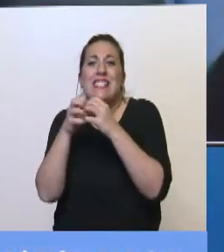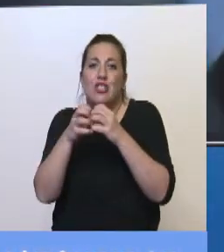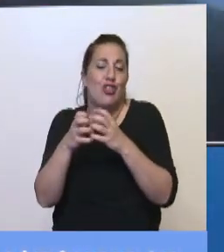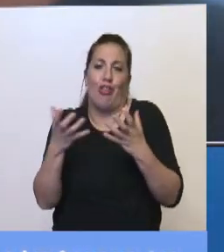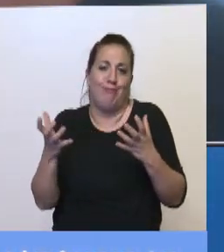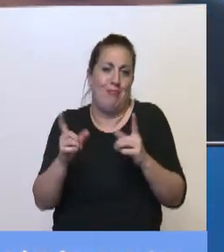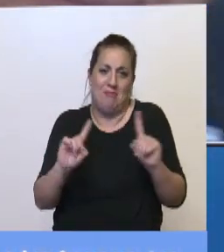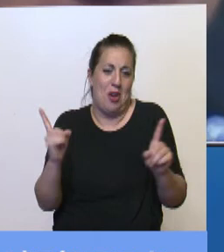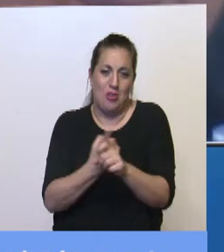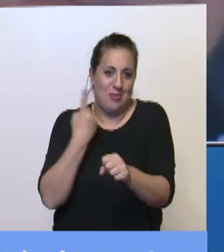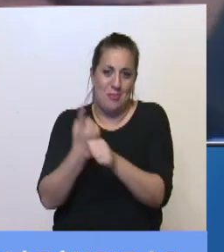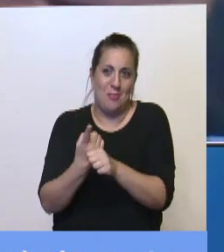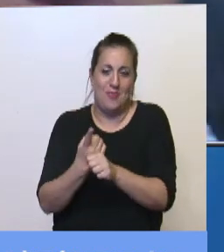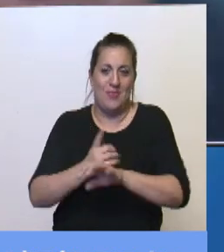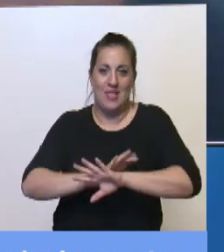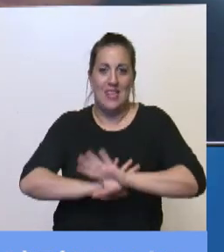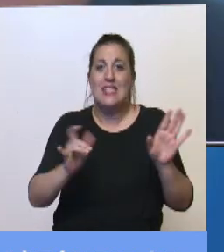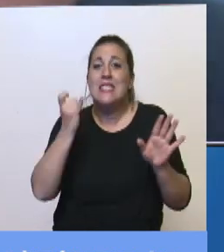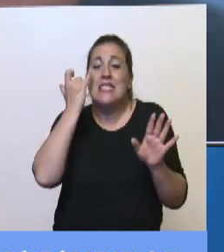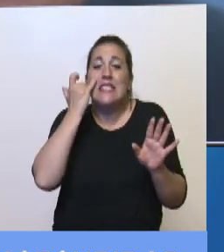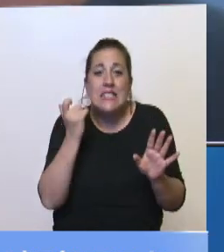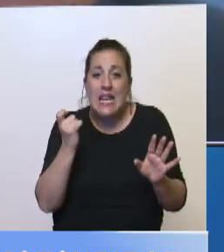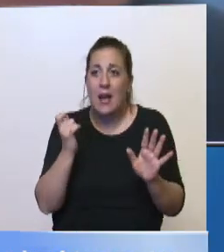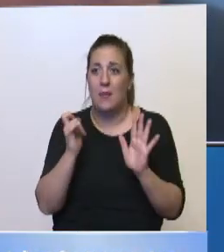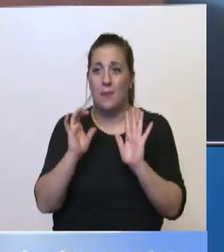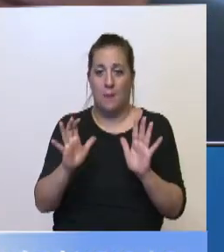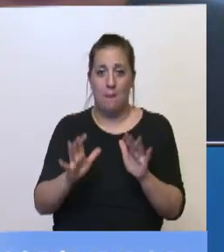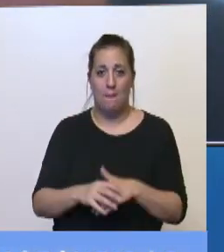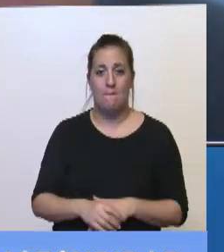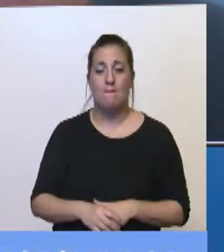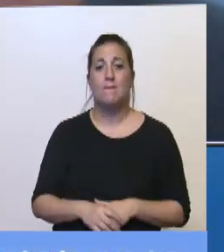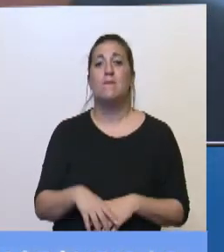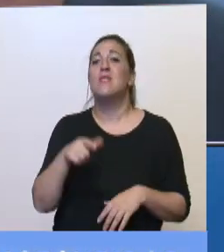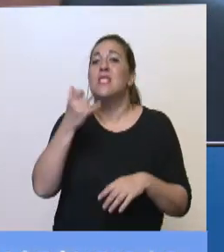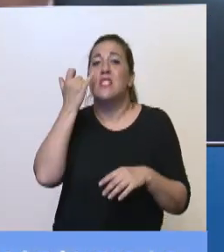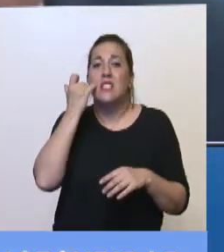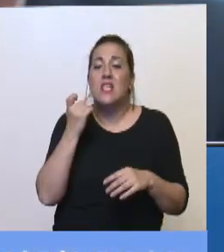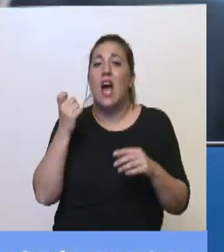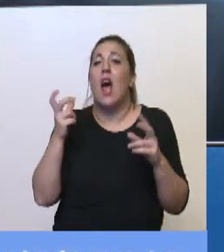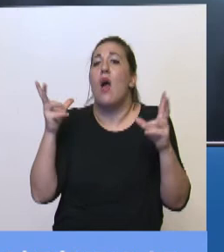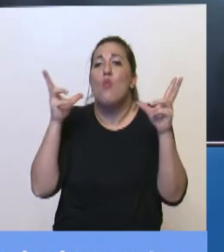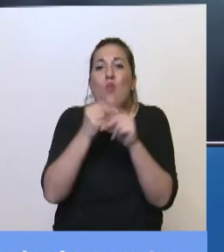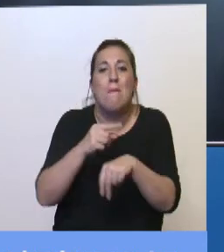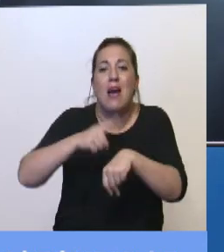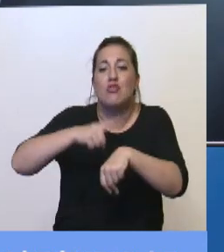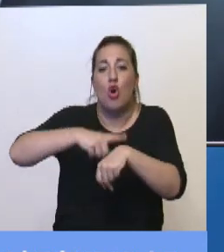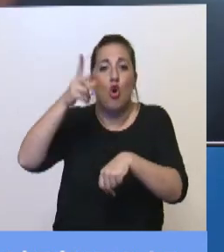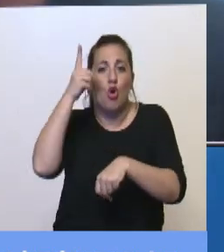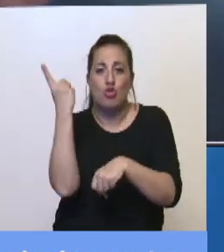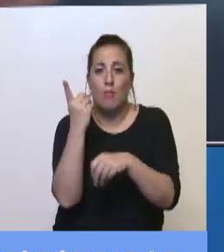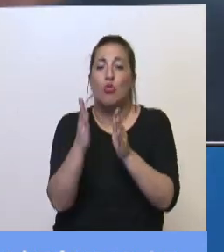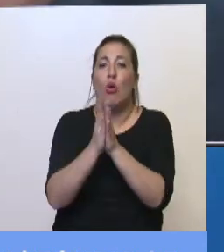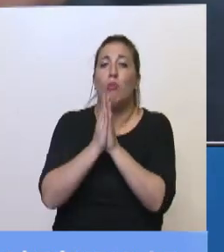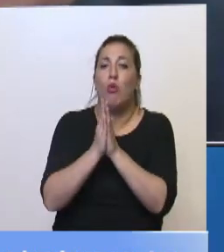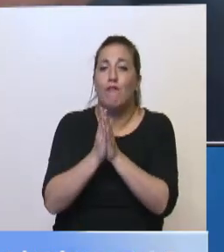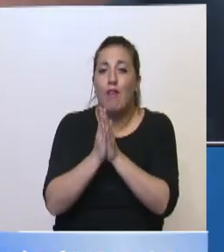y no da. Ya agotó sus... No se agotaron los hechos, lo que se le agotó fueron sus 8 minutos, así que